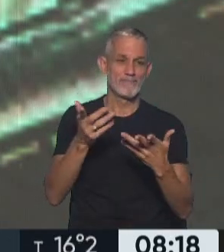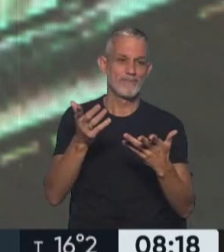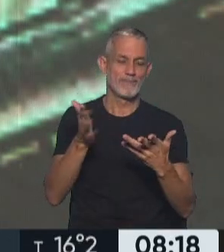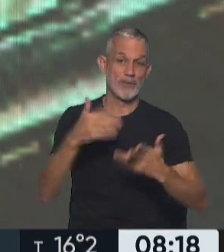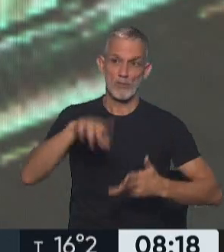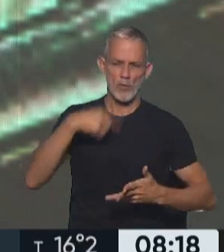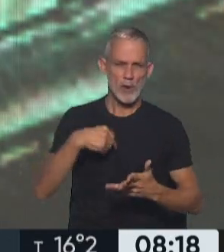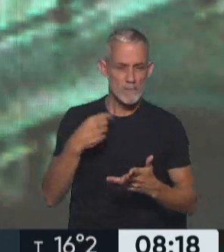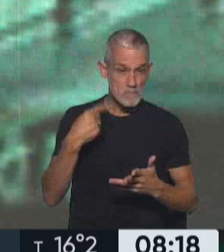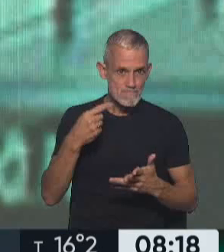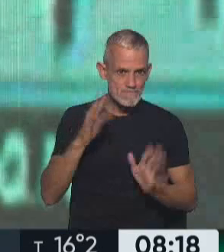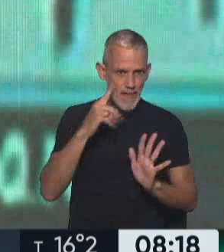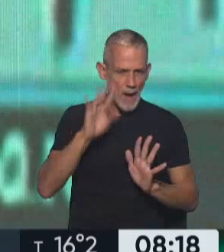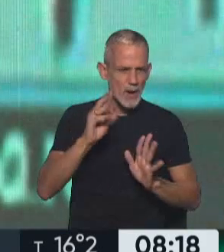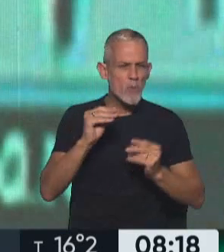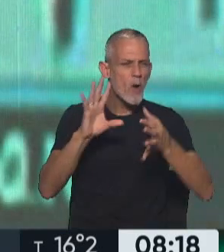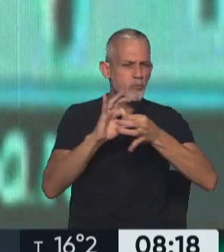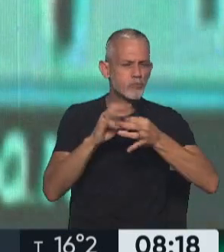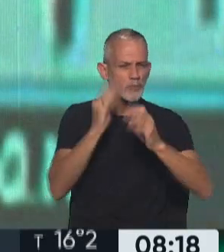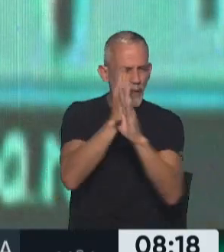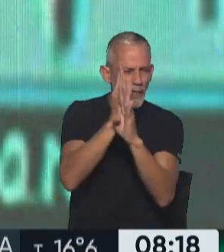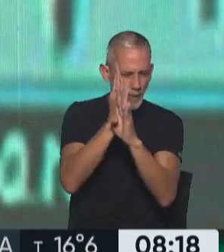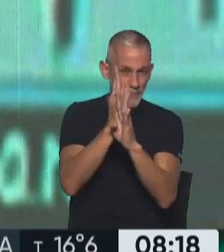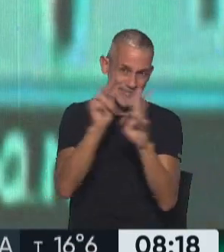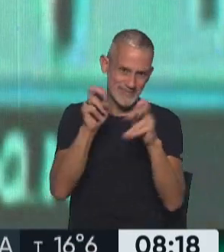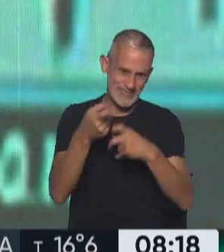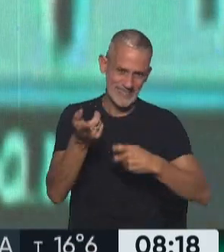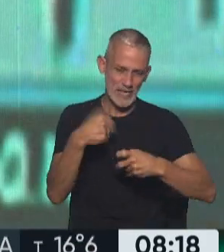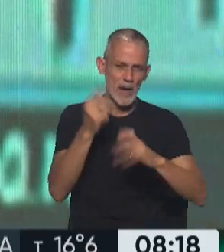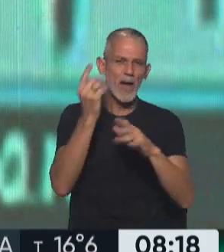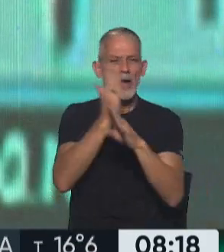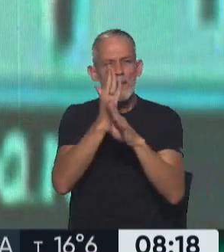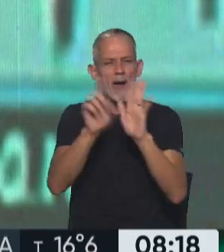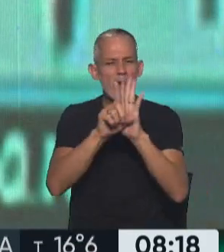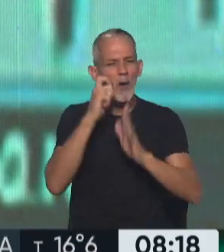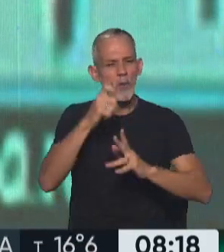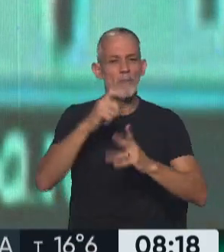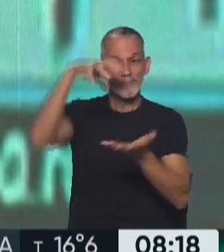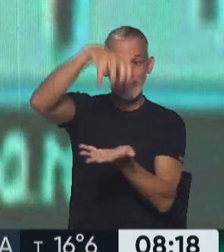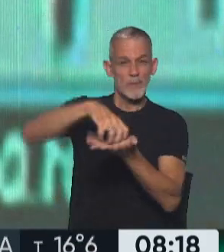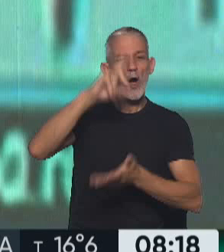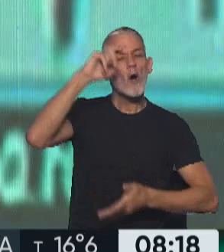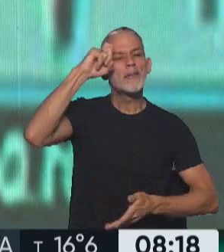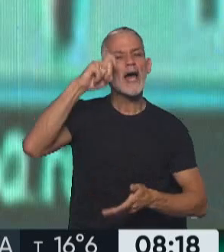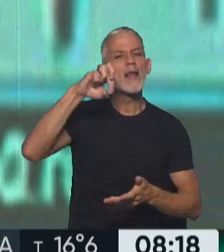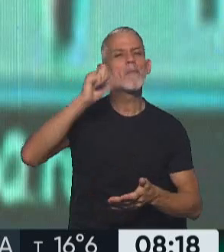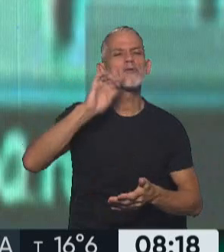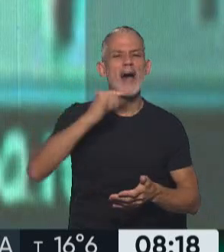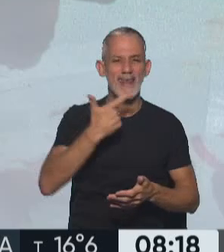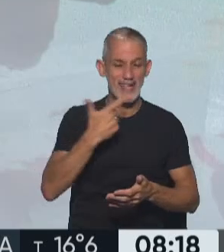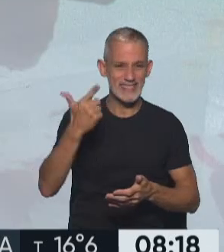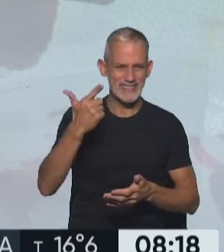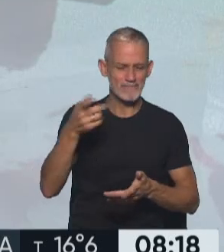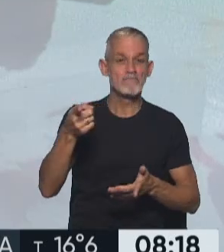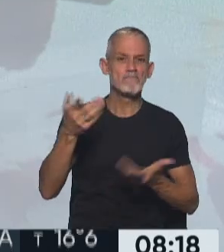puntualmente nosotros venimos siguiendo muy de cerca todo lo que está relacionado con espionaje, espionaje ilegal. El Hospital Posadas no es uno de los temas